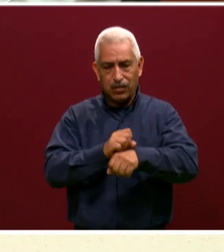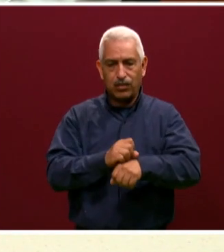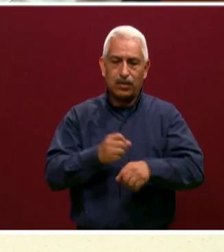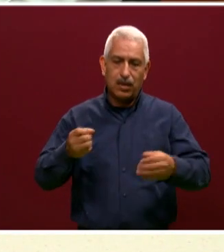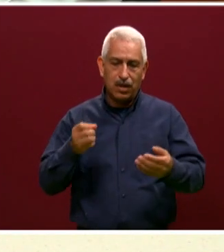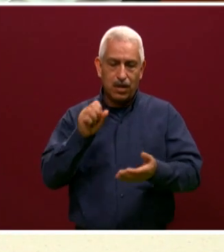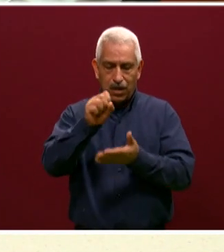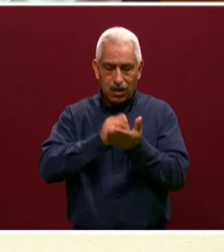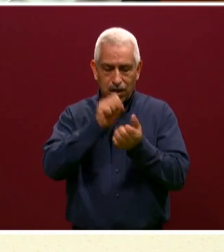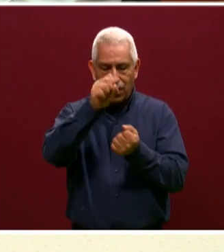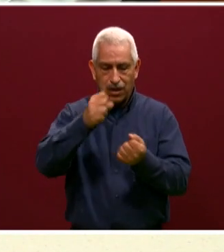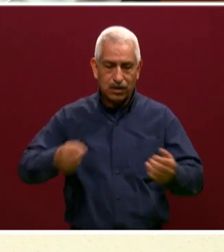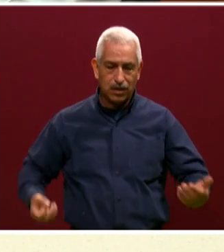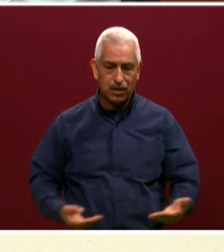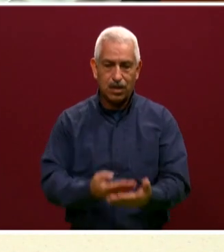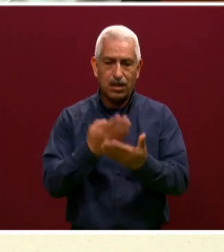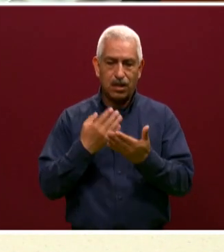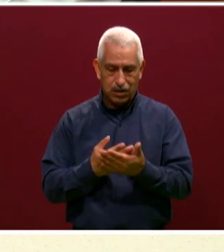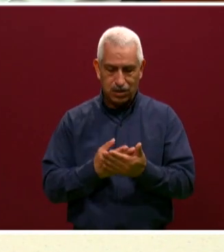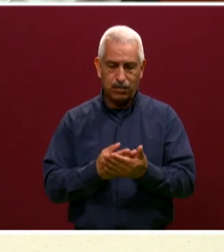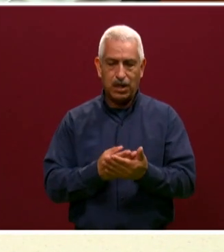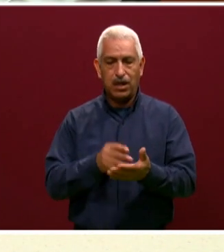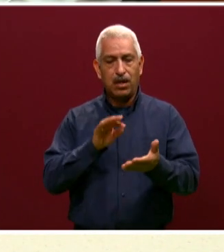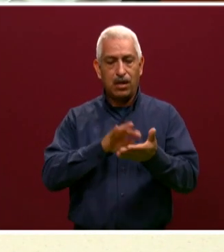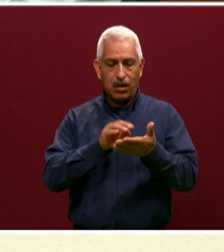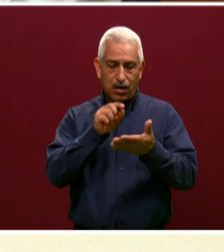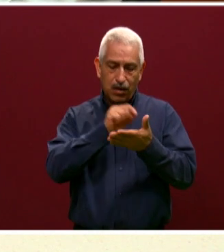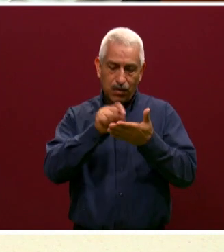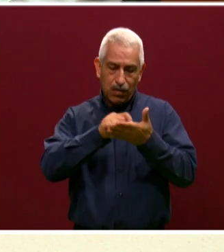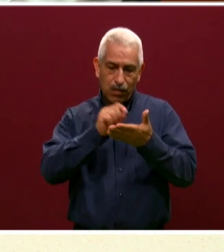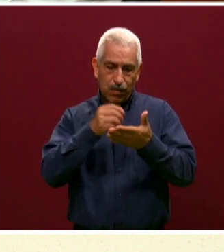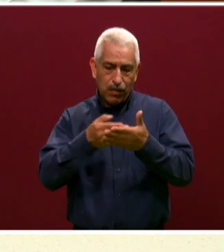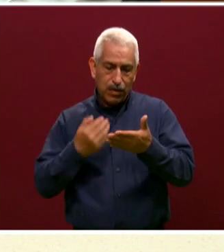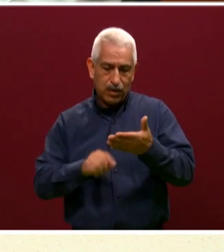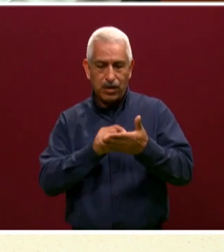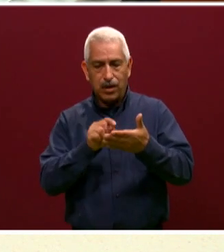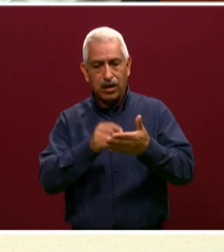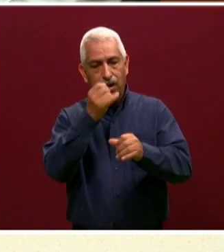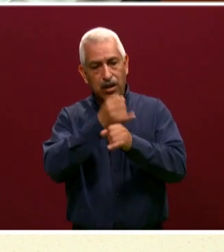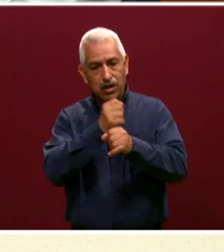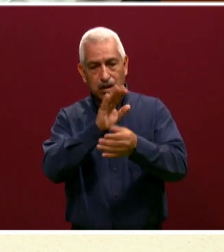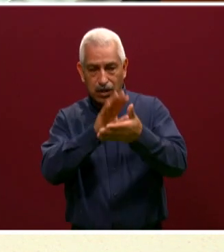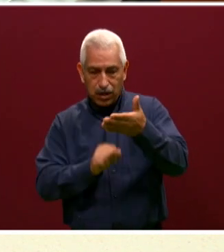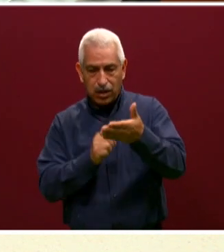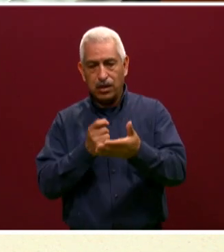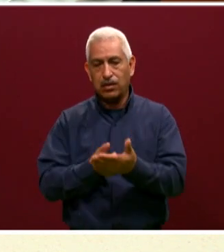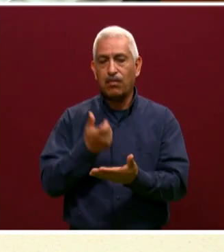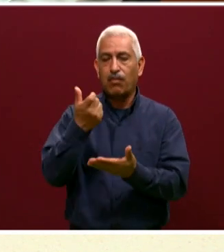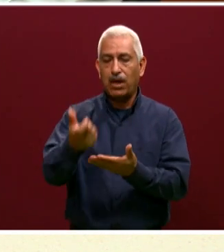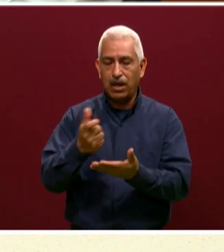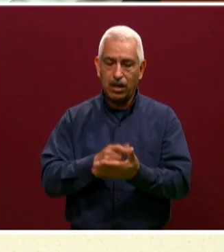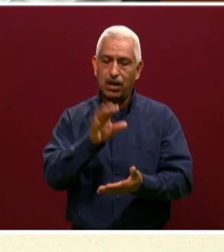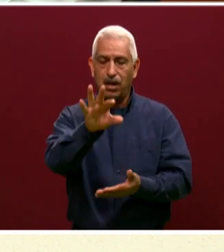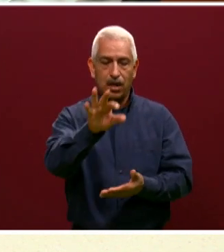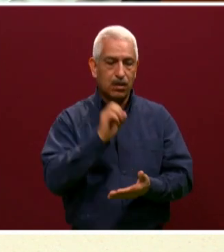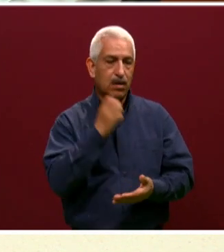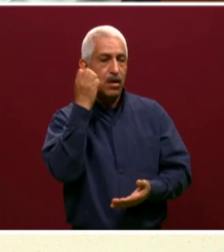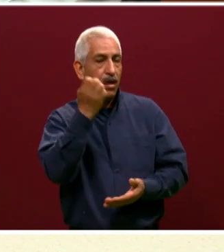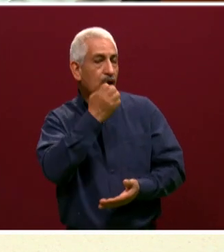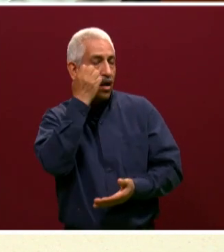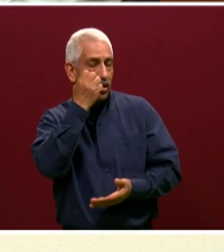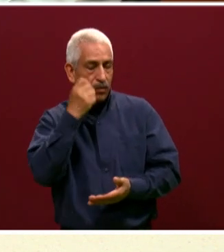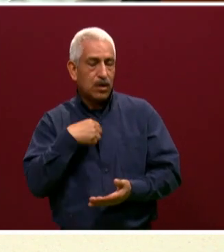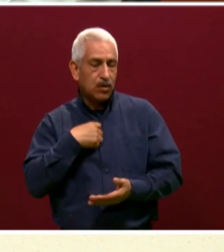preregistro, tener una foto, escanear los documentos y, bueno, pues estar listos, escoger el plantel donde nosotros queremos